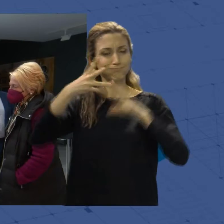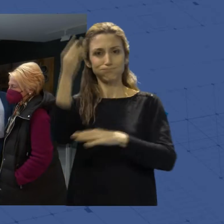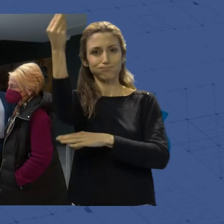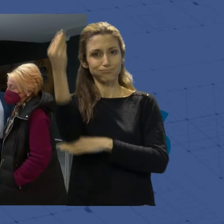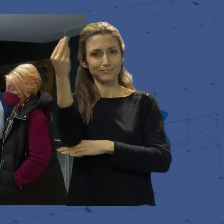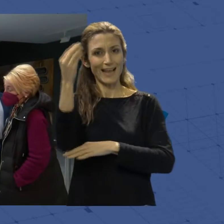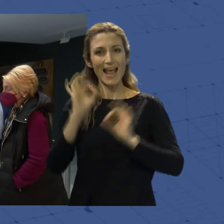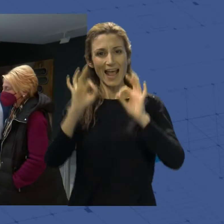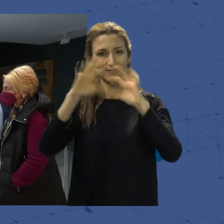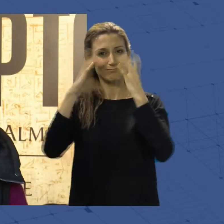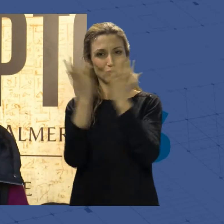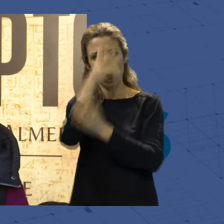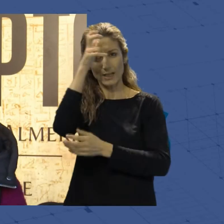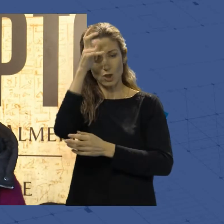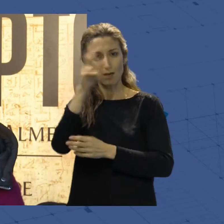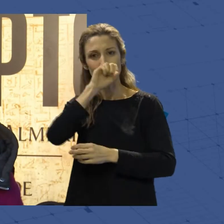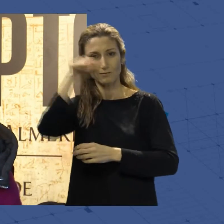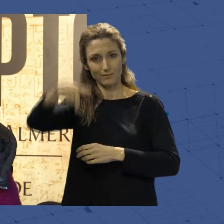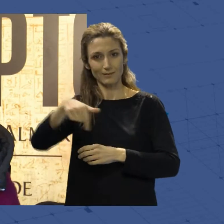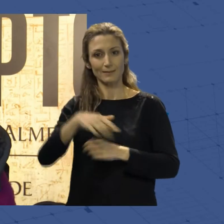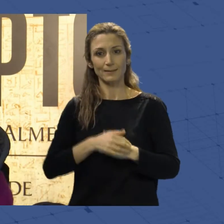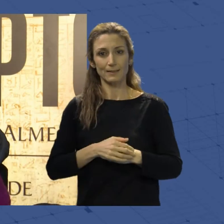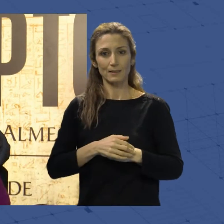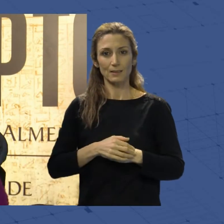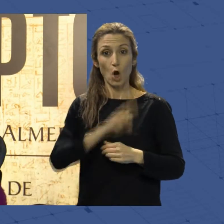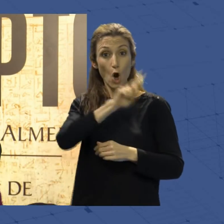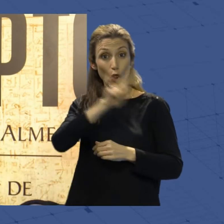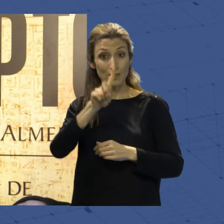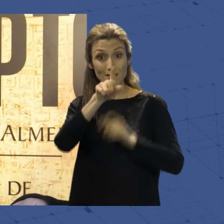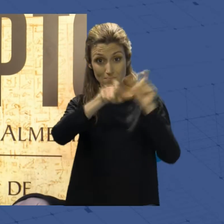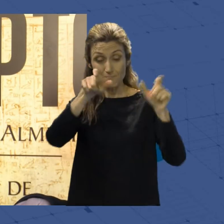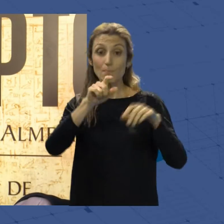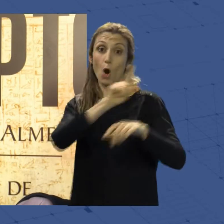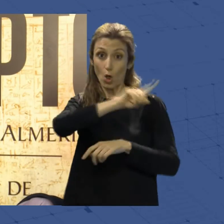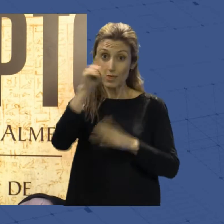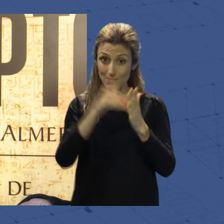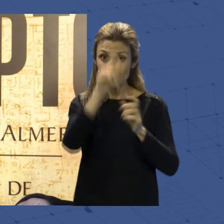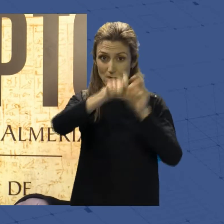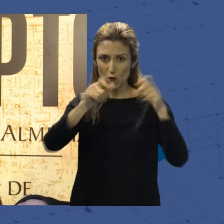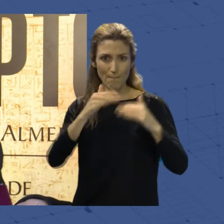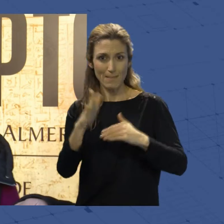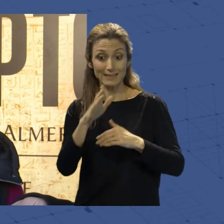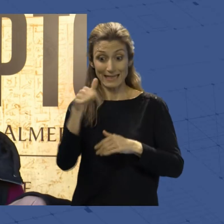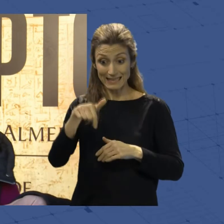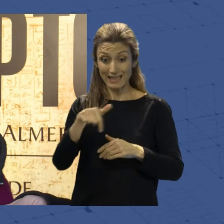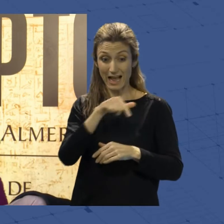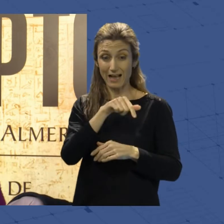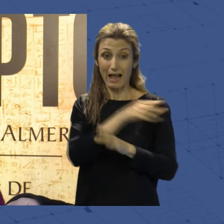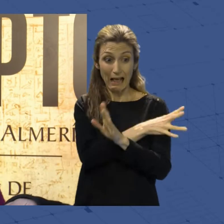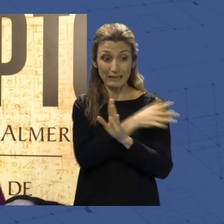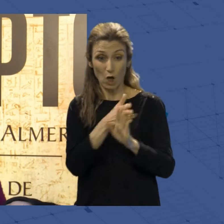la egiptomanía en nuestro país. Más de 11.000 personas han visitado esta exposición en los tres meses, desde el día de su